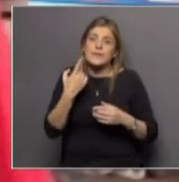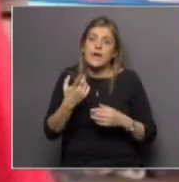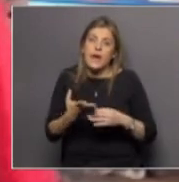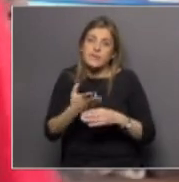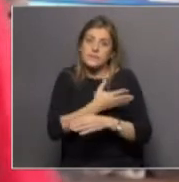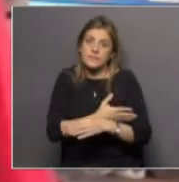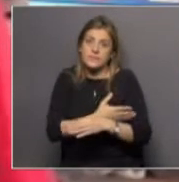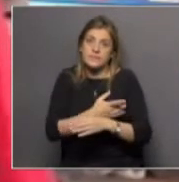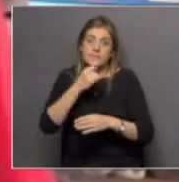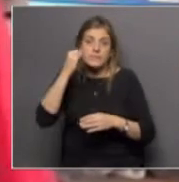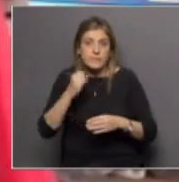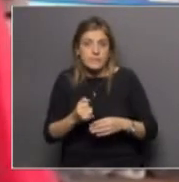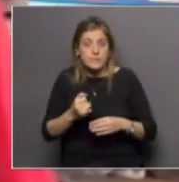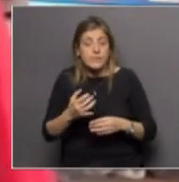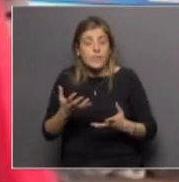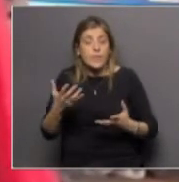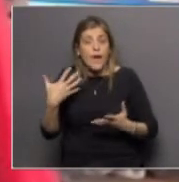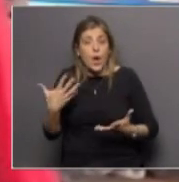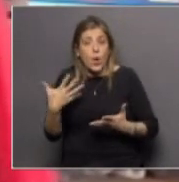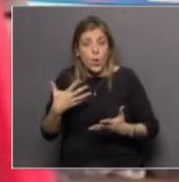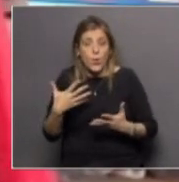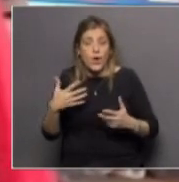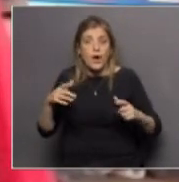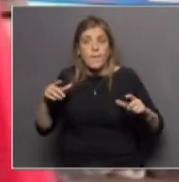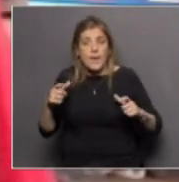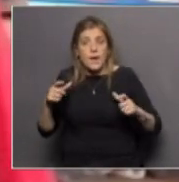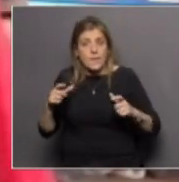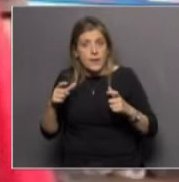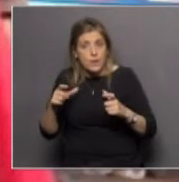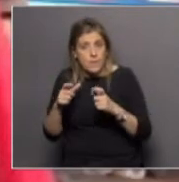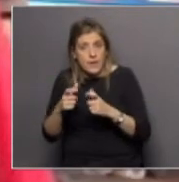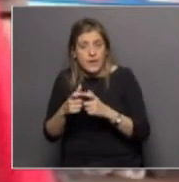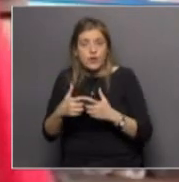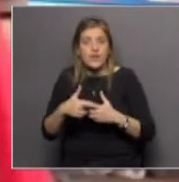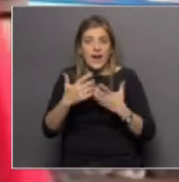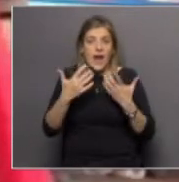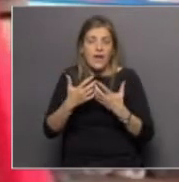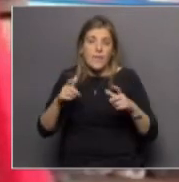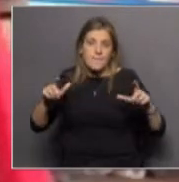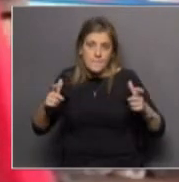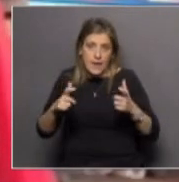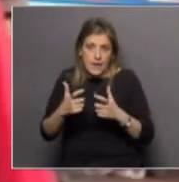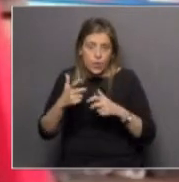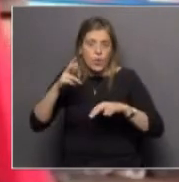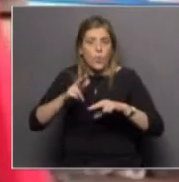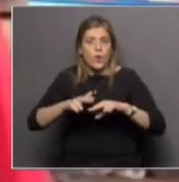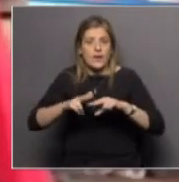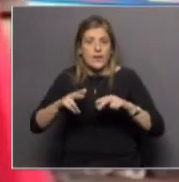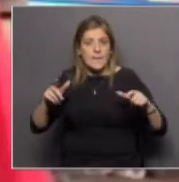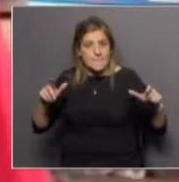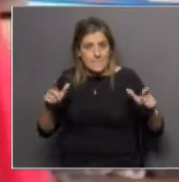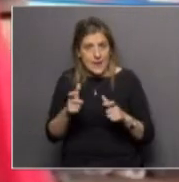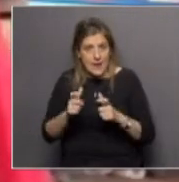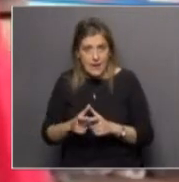inicio si se consolida esta tendencia al descenso de casos casos graves muertes a pesar de esta